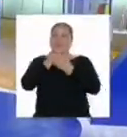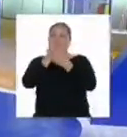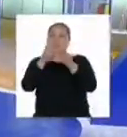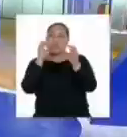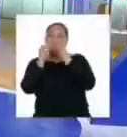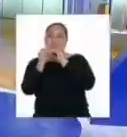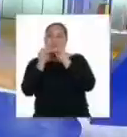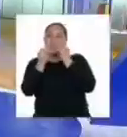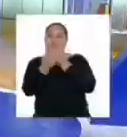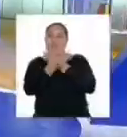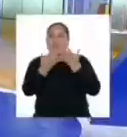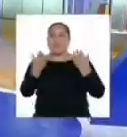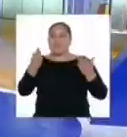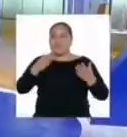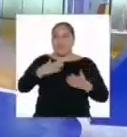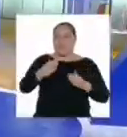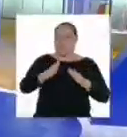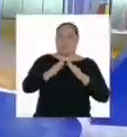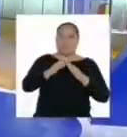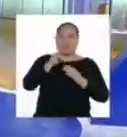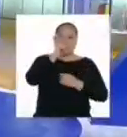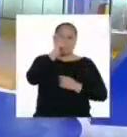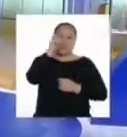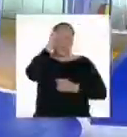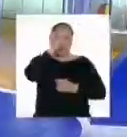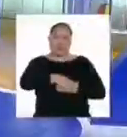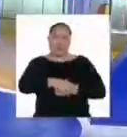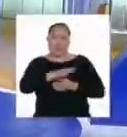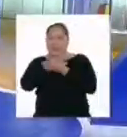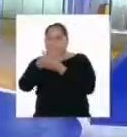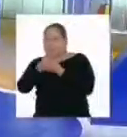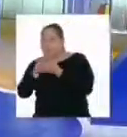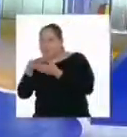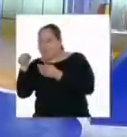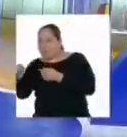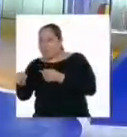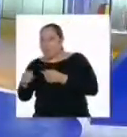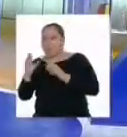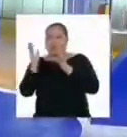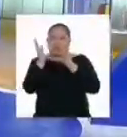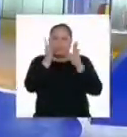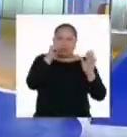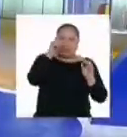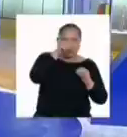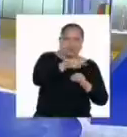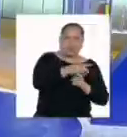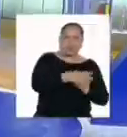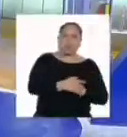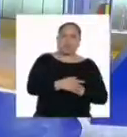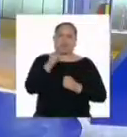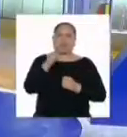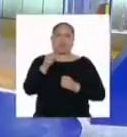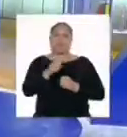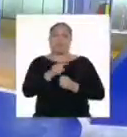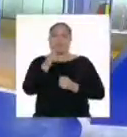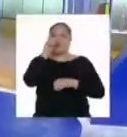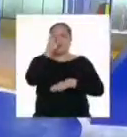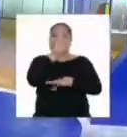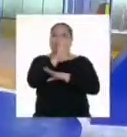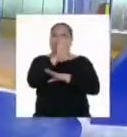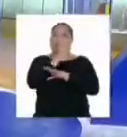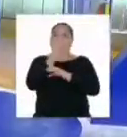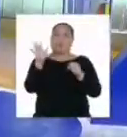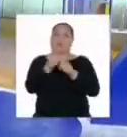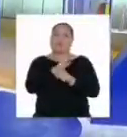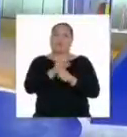cuantas cosas en donde vivo. Nada muy difícil, limpiar por acá, ordenar por allá. Me tomó una tarde